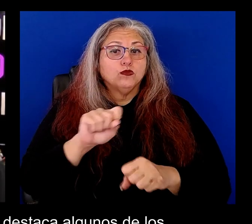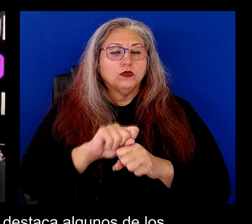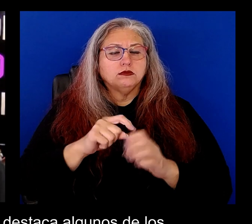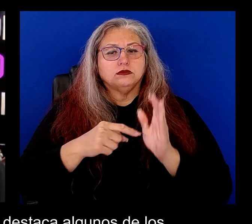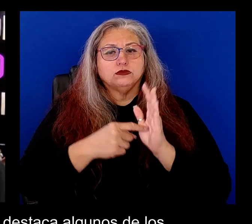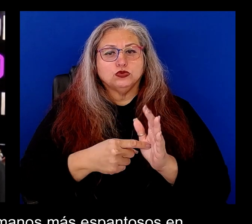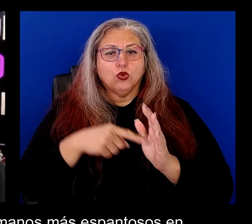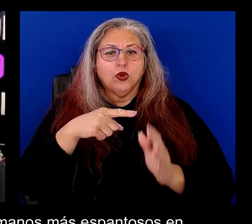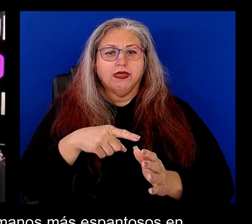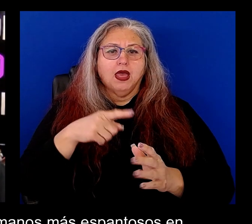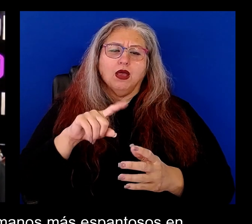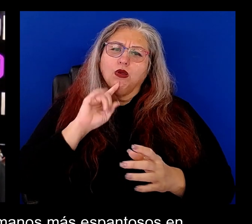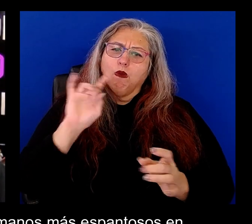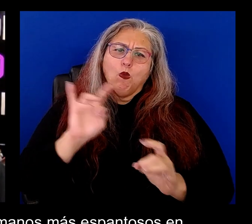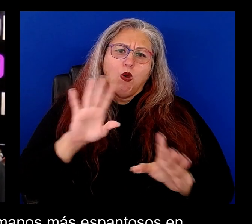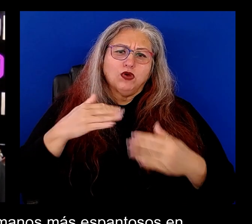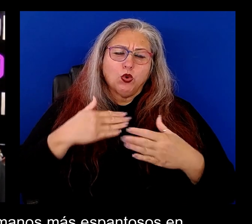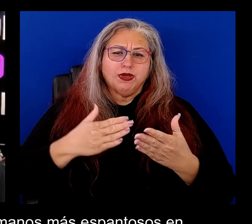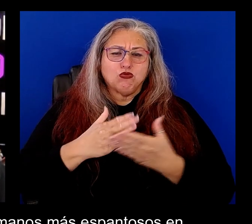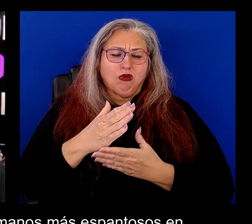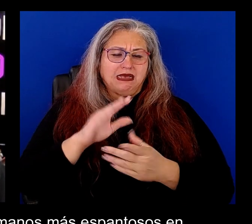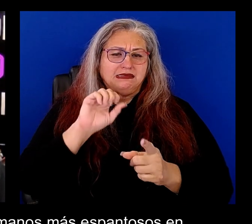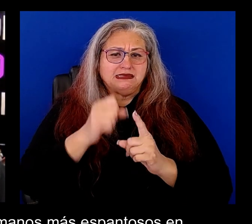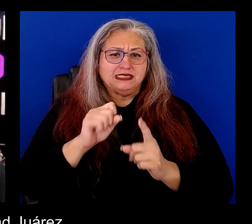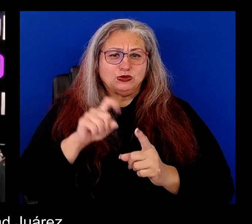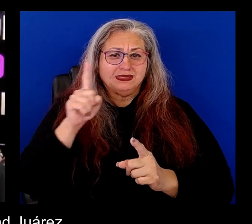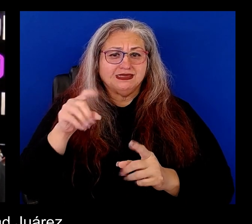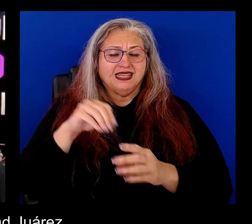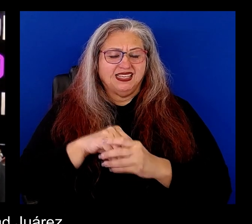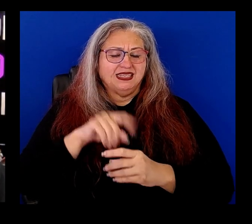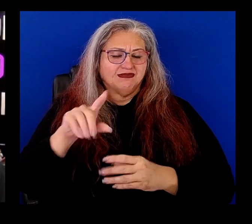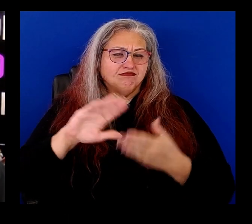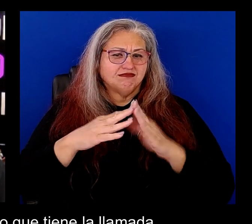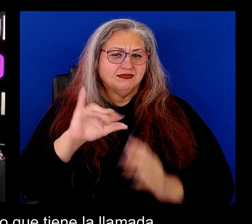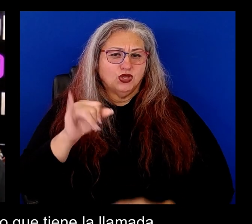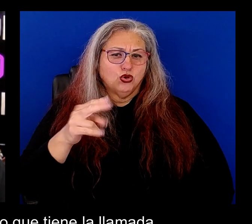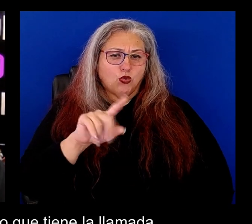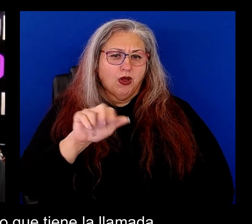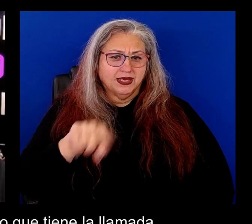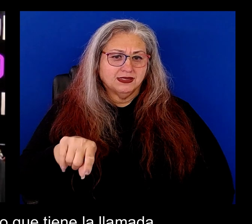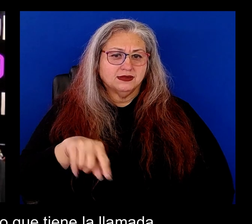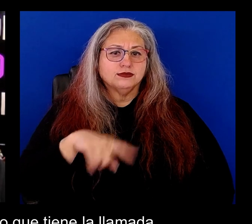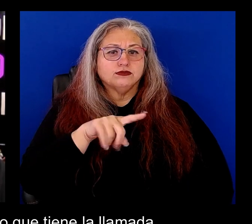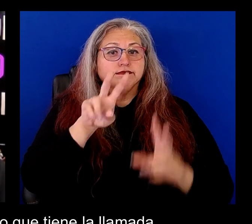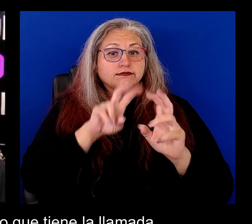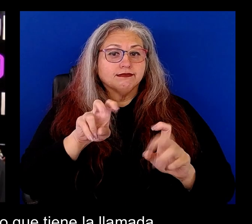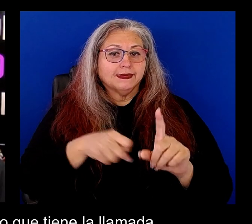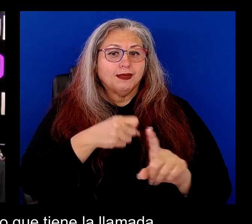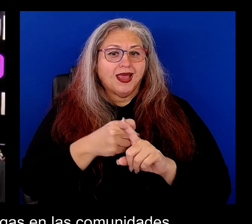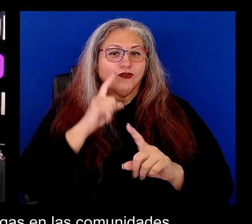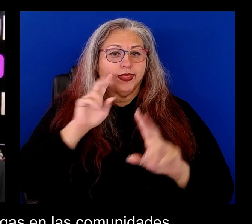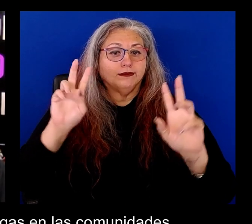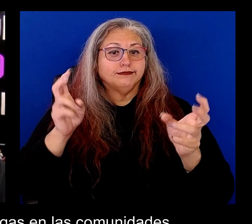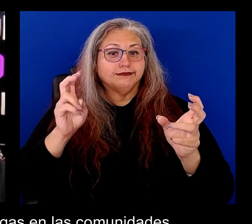destaca algunos de los casos de derechos humanos más espantosos en Ciudad Juárez y analiza el impacto que tiene la